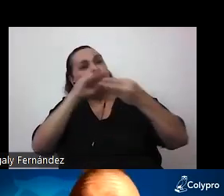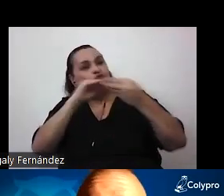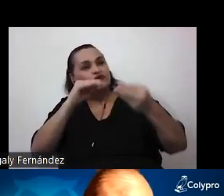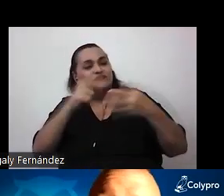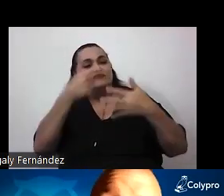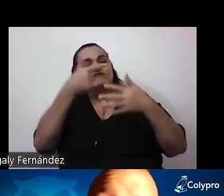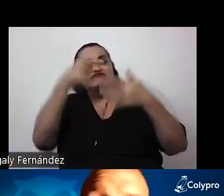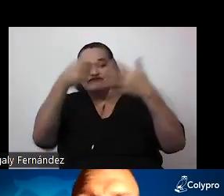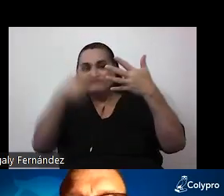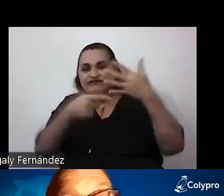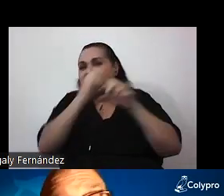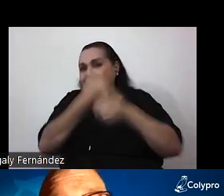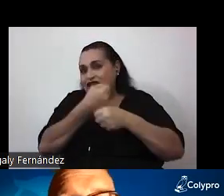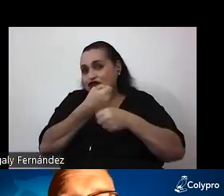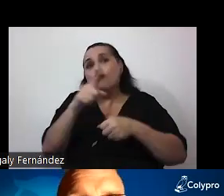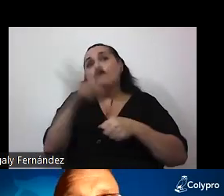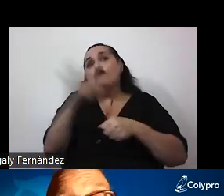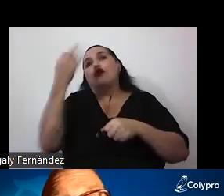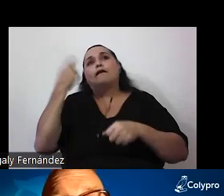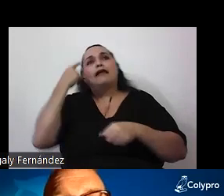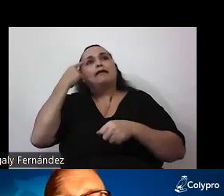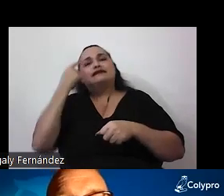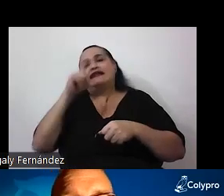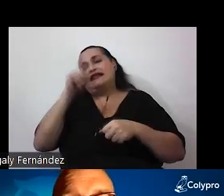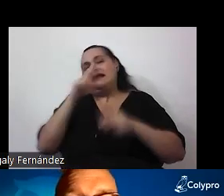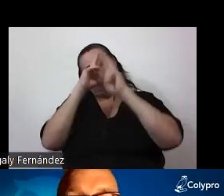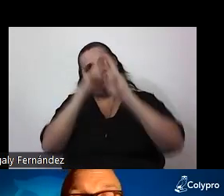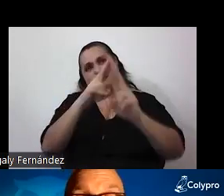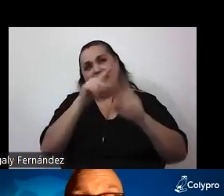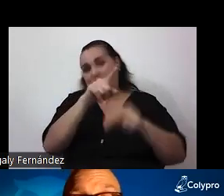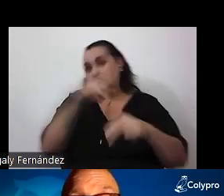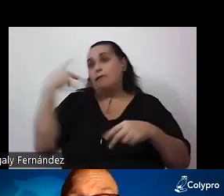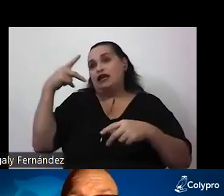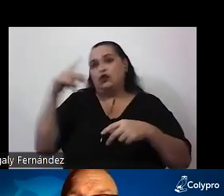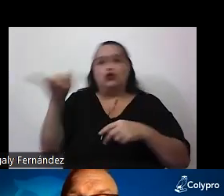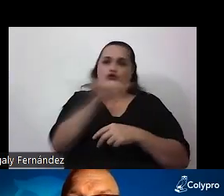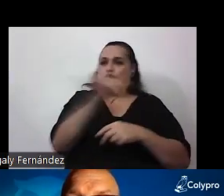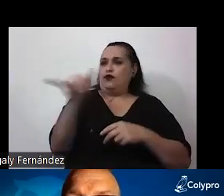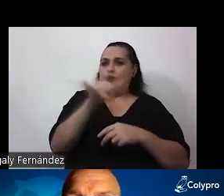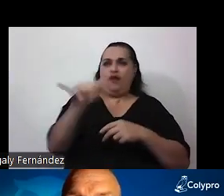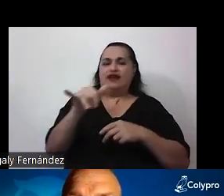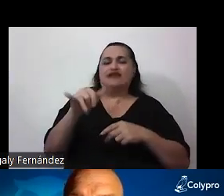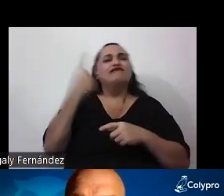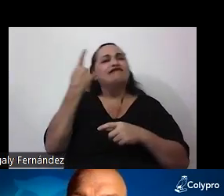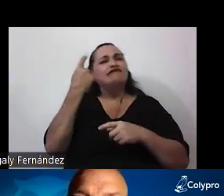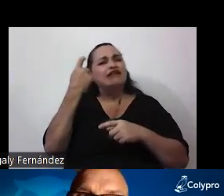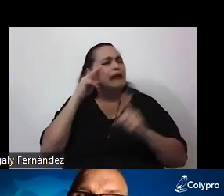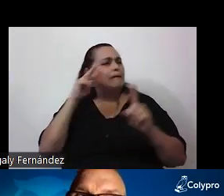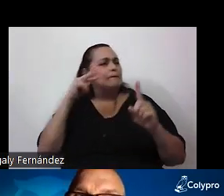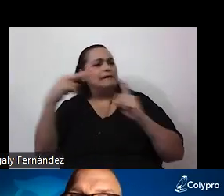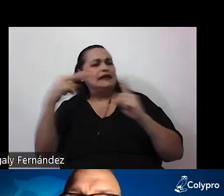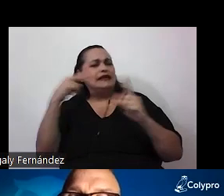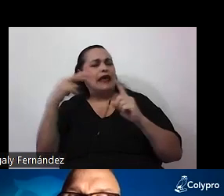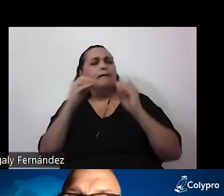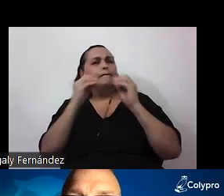su forma de pensar y hay que respetarlo. Bueno, esto es tan peligroso como lo anterior. Nos hace falta una mirada más sofisticada